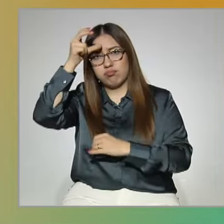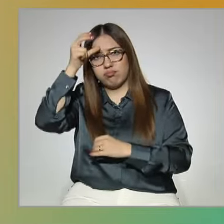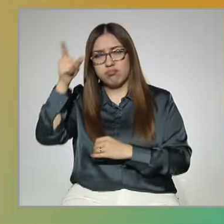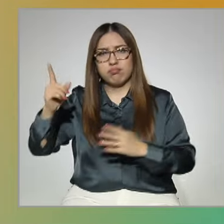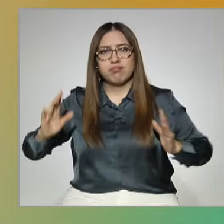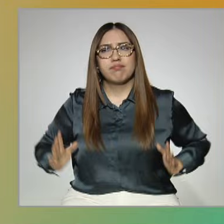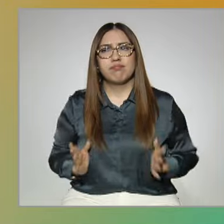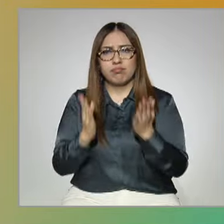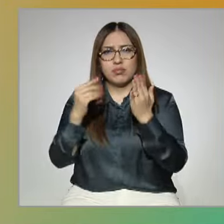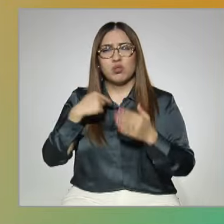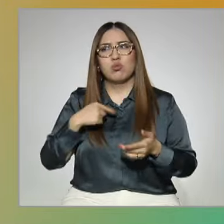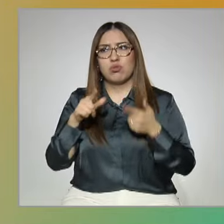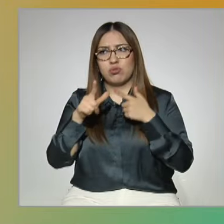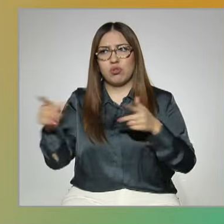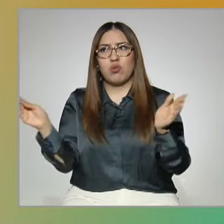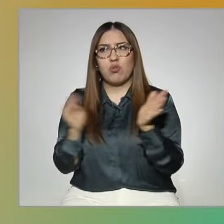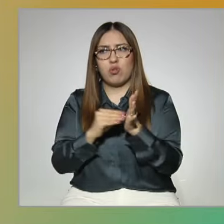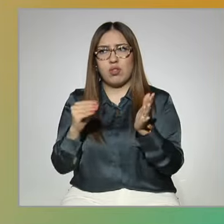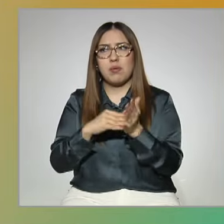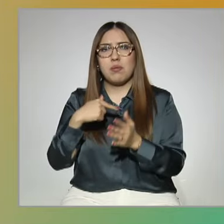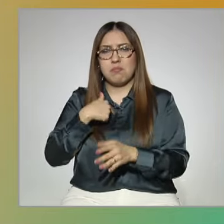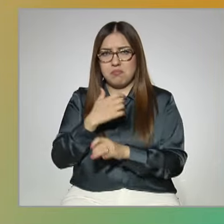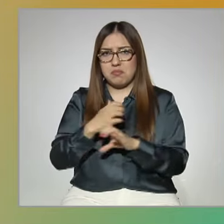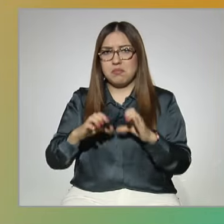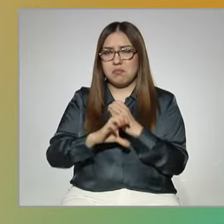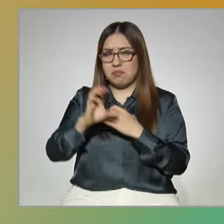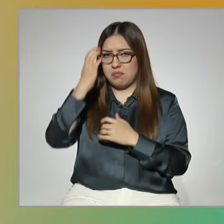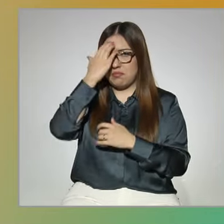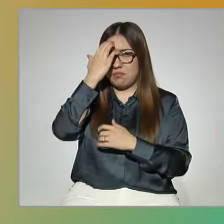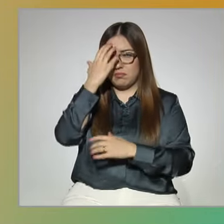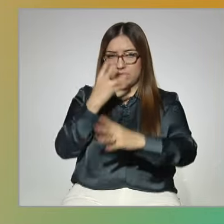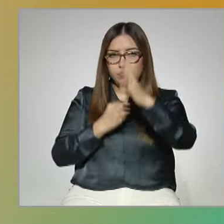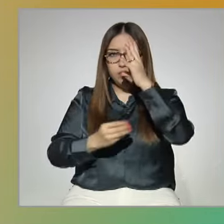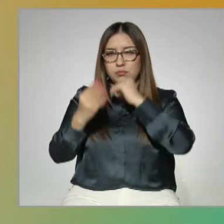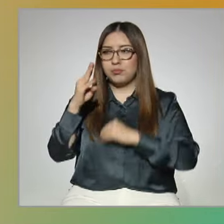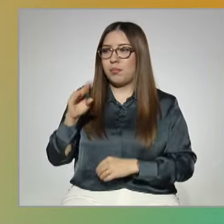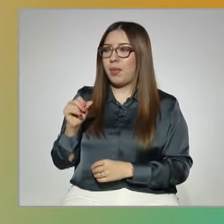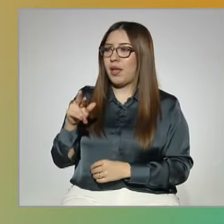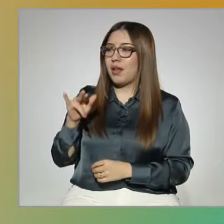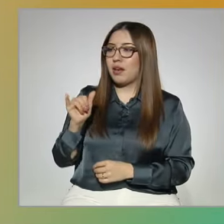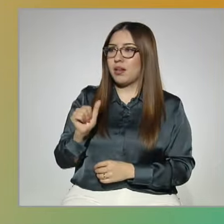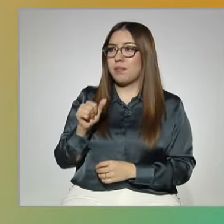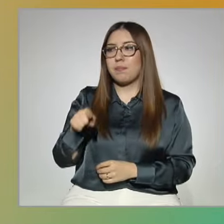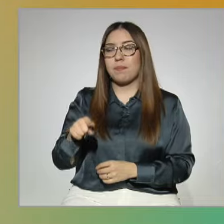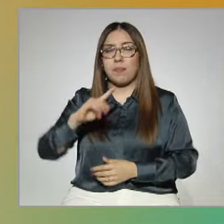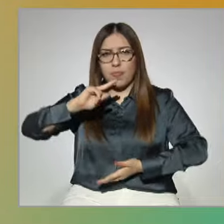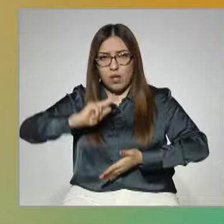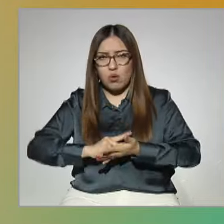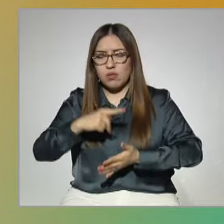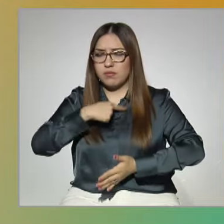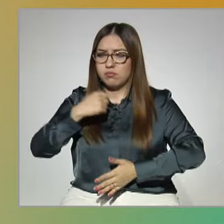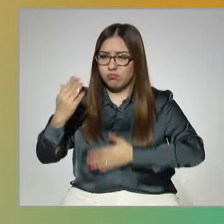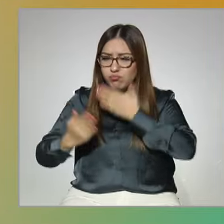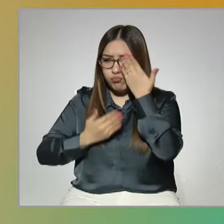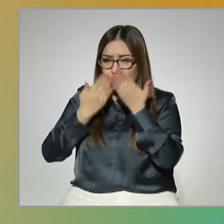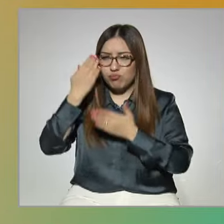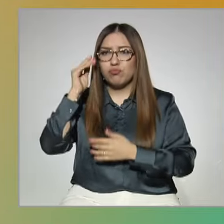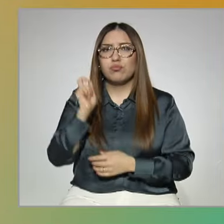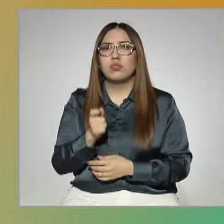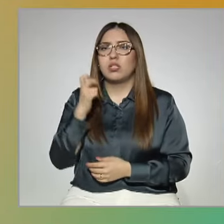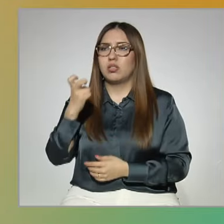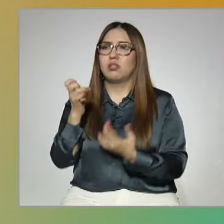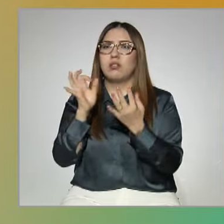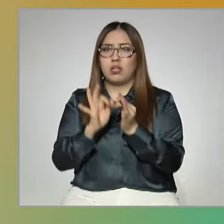sigo actualizando mis conocimientos. María Romero, retomar los estudios es verdaderamente